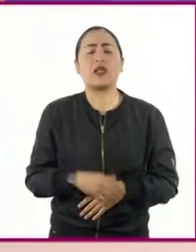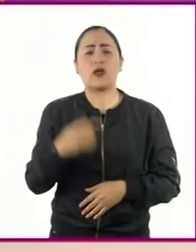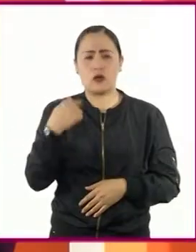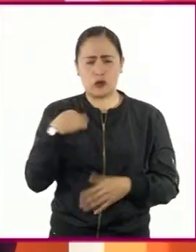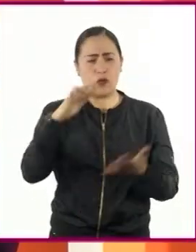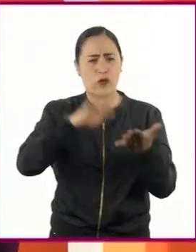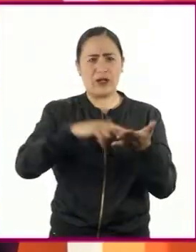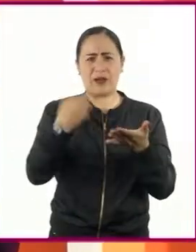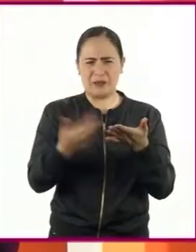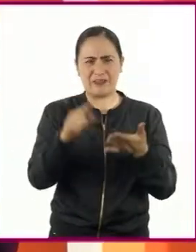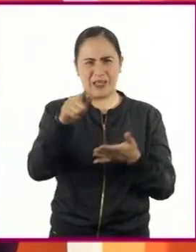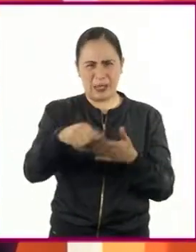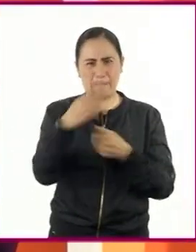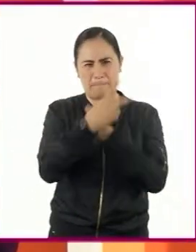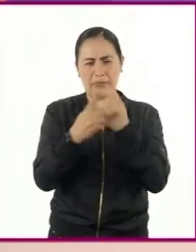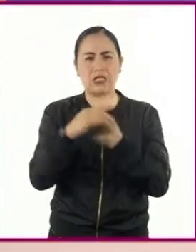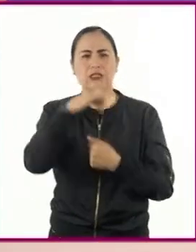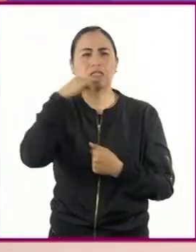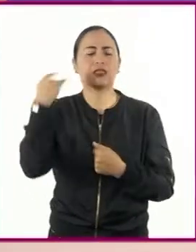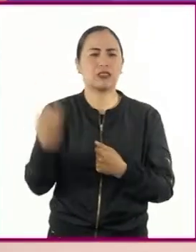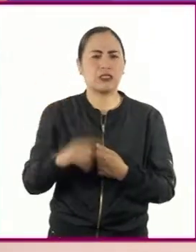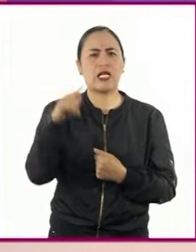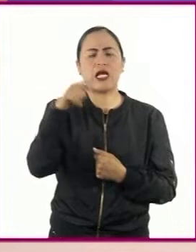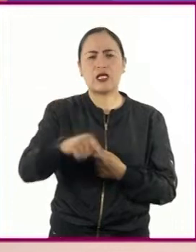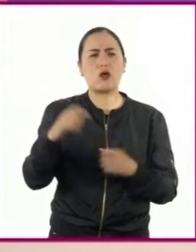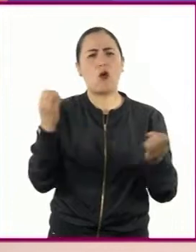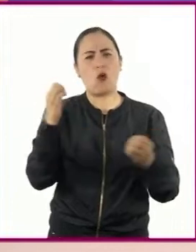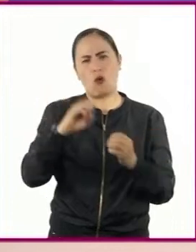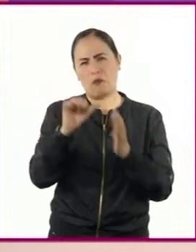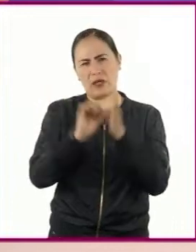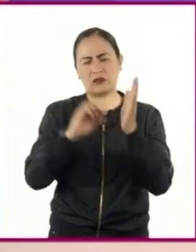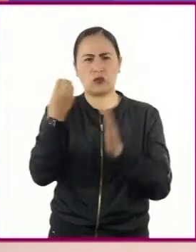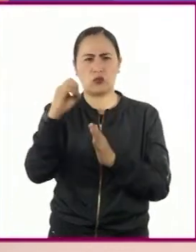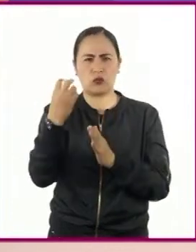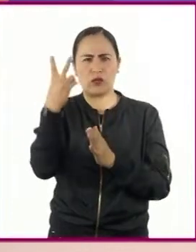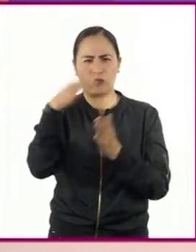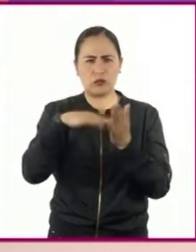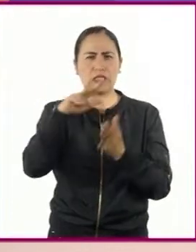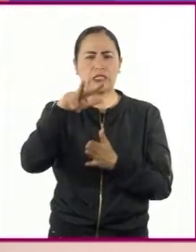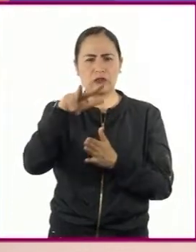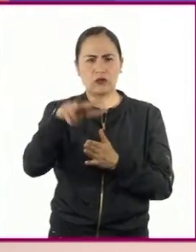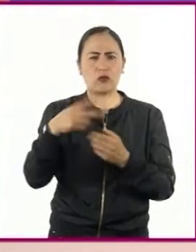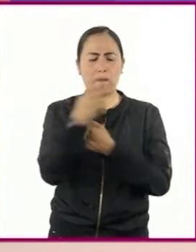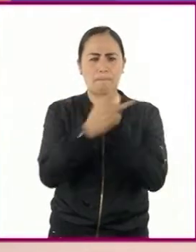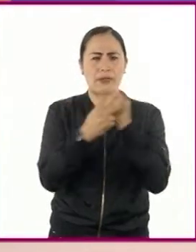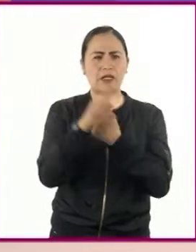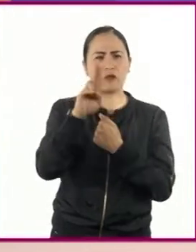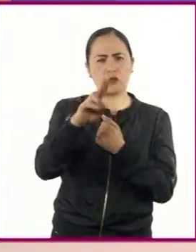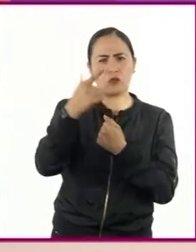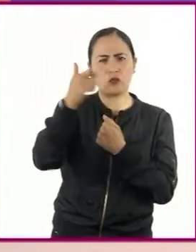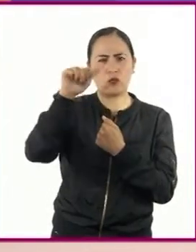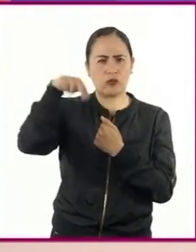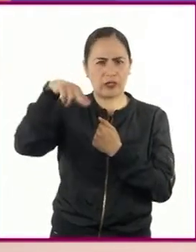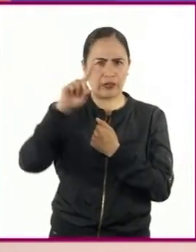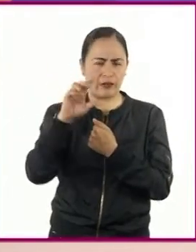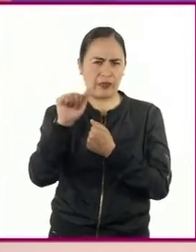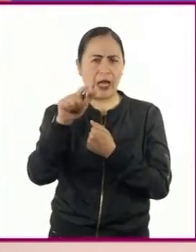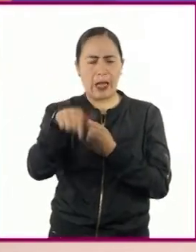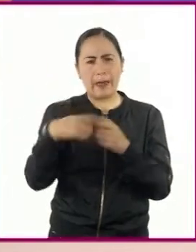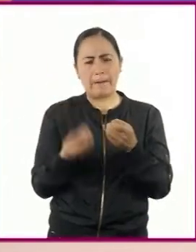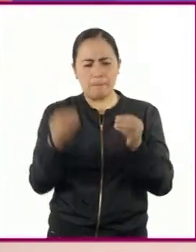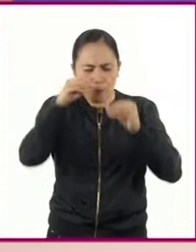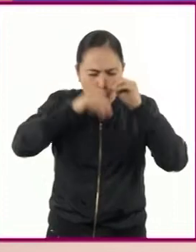Yo Chile, de octubre del 2018, que en Uganda actualmente se cultiva de manera experimental plátano